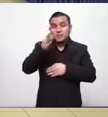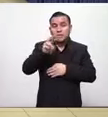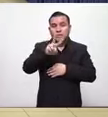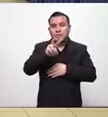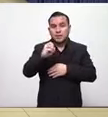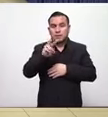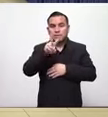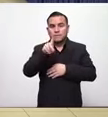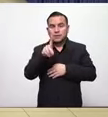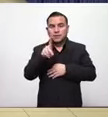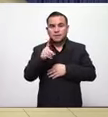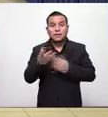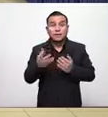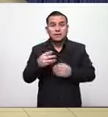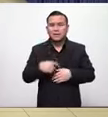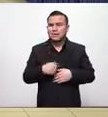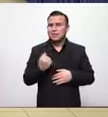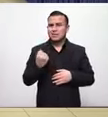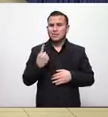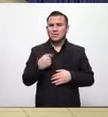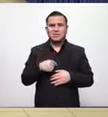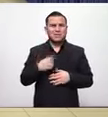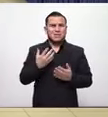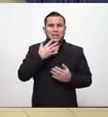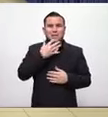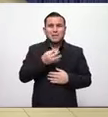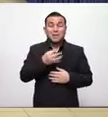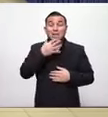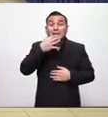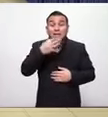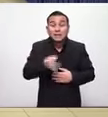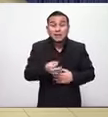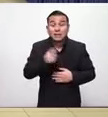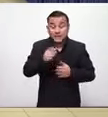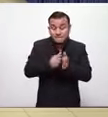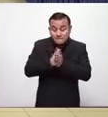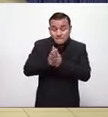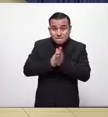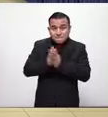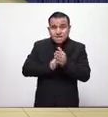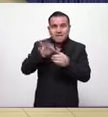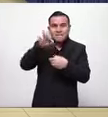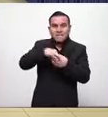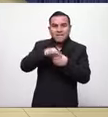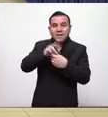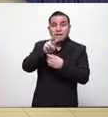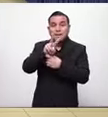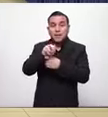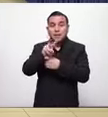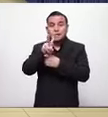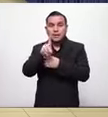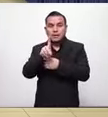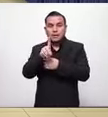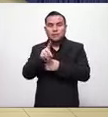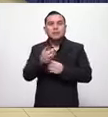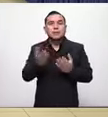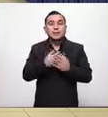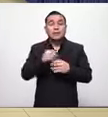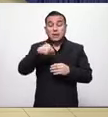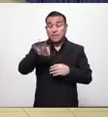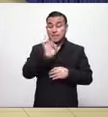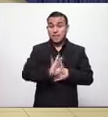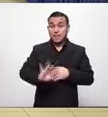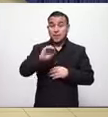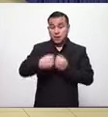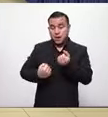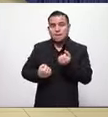Merino también ellos no logran entender que si de verdad eso les preocupa esta es la mejor campaña